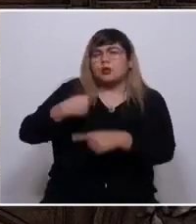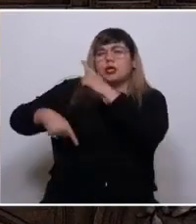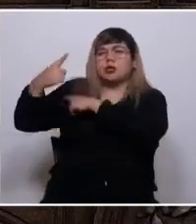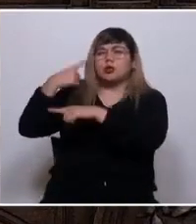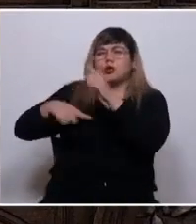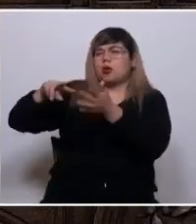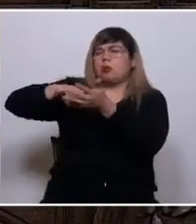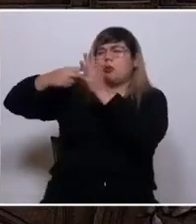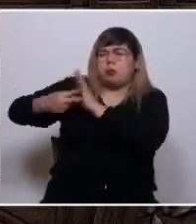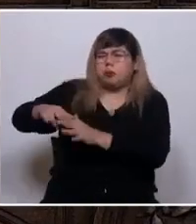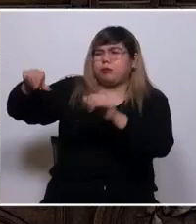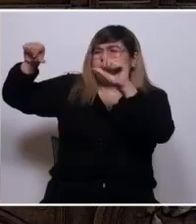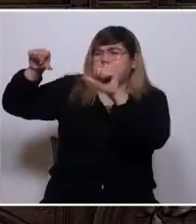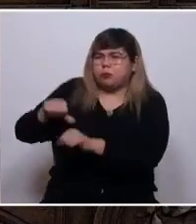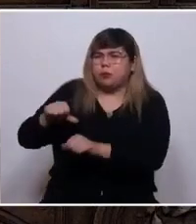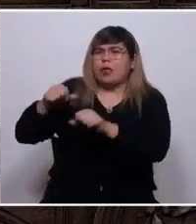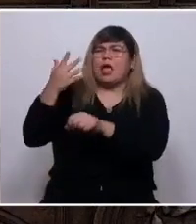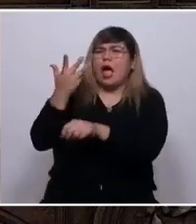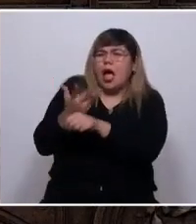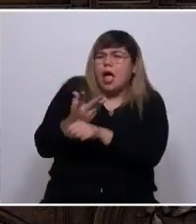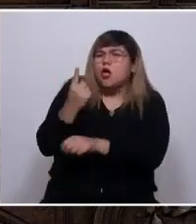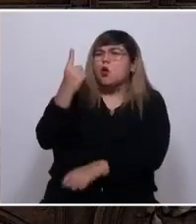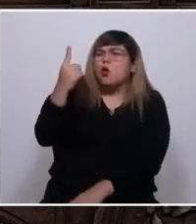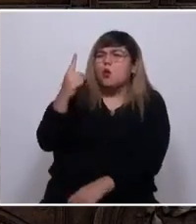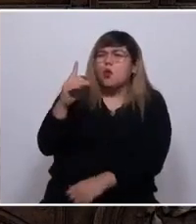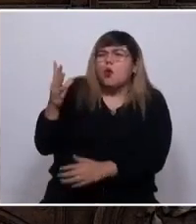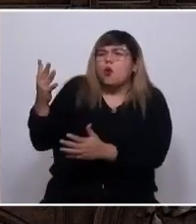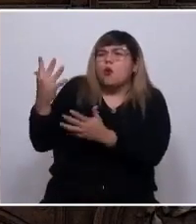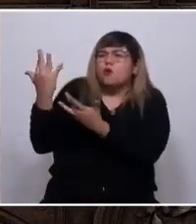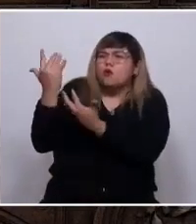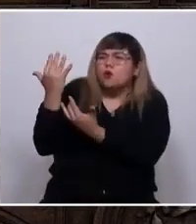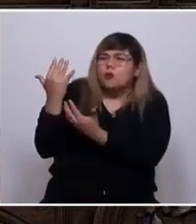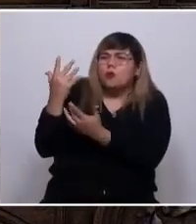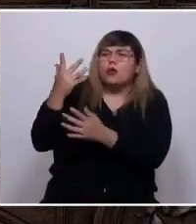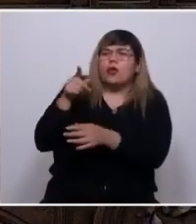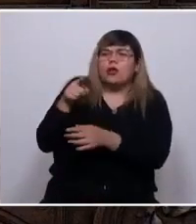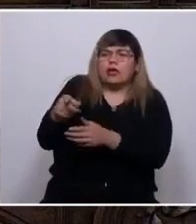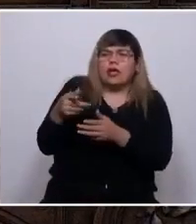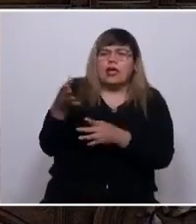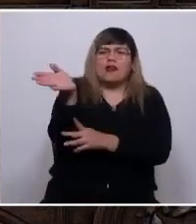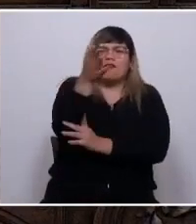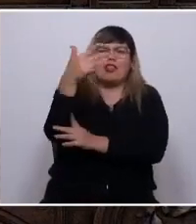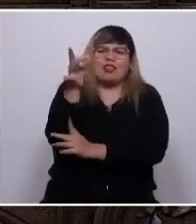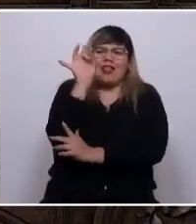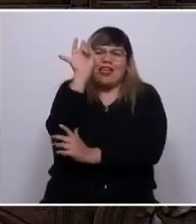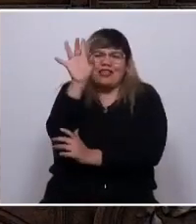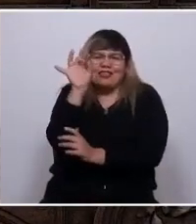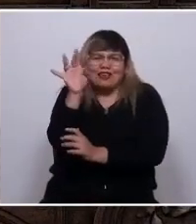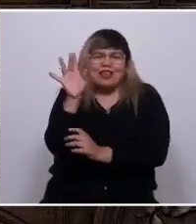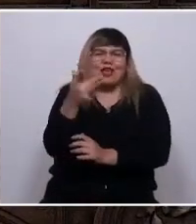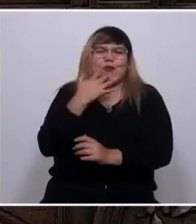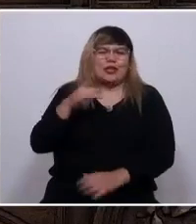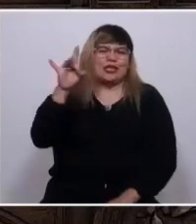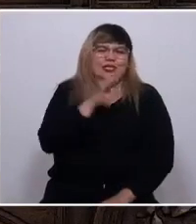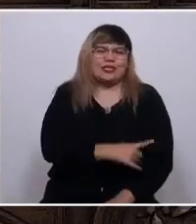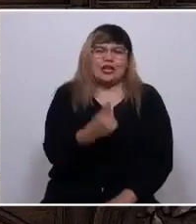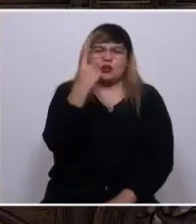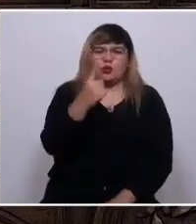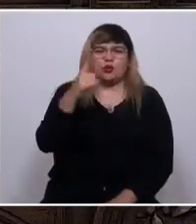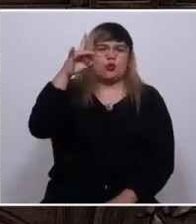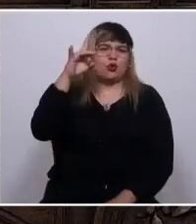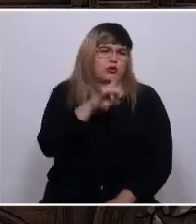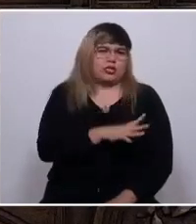ha habido una estrella que ha iluminado nuestro camino. Y esa estrella está acá, en nuestra bandera. Y es una, porque Chile es uno solo,